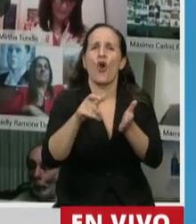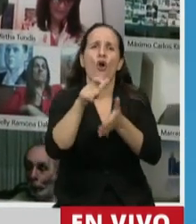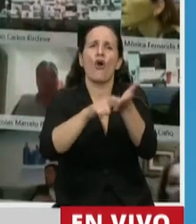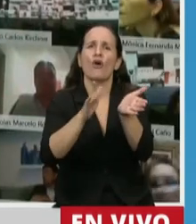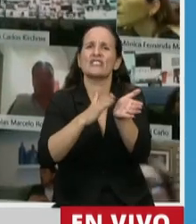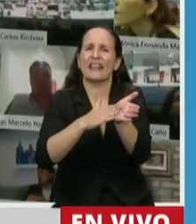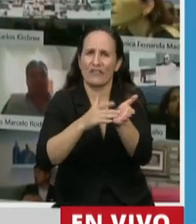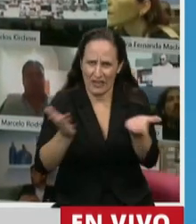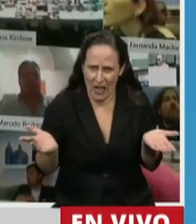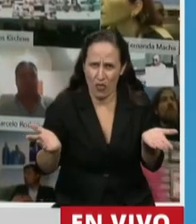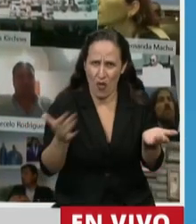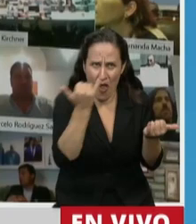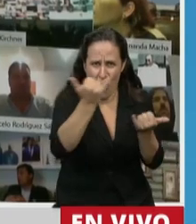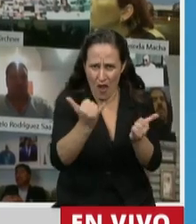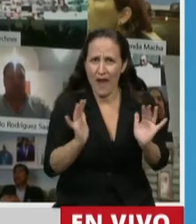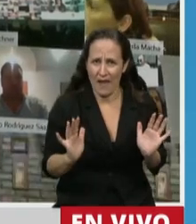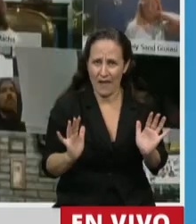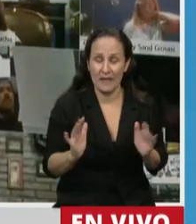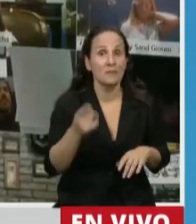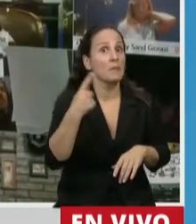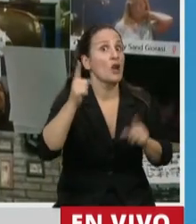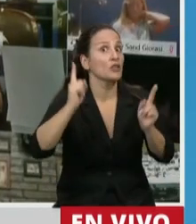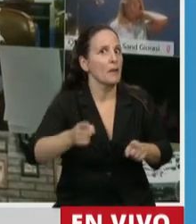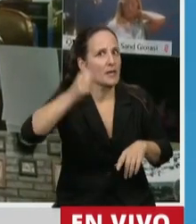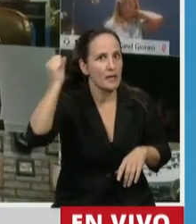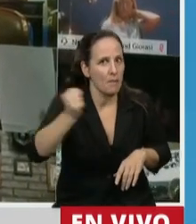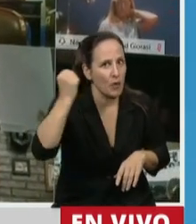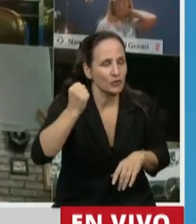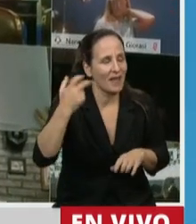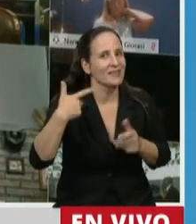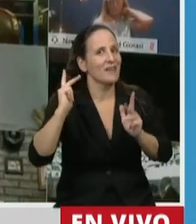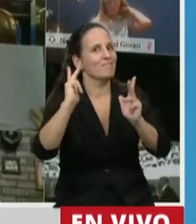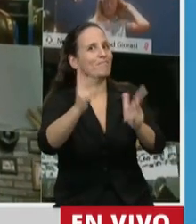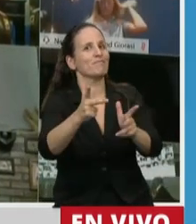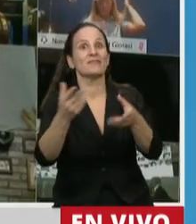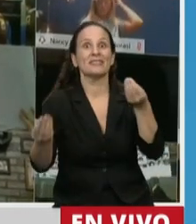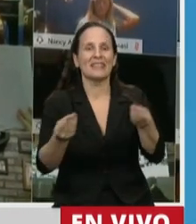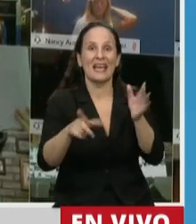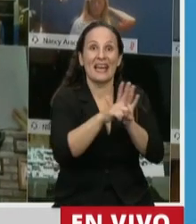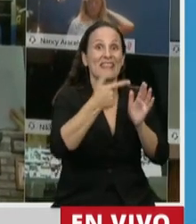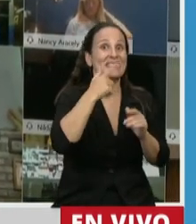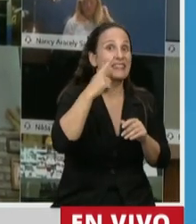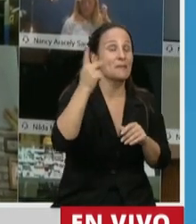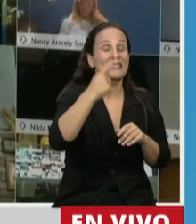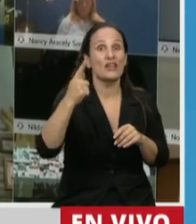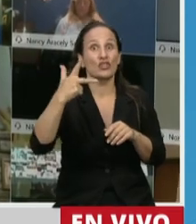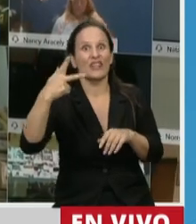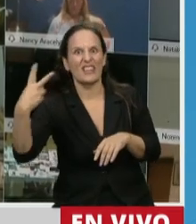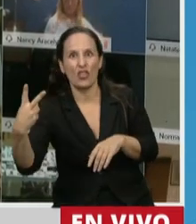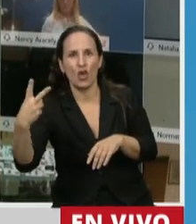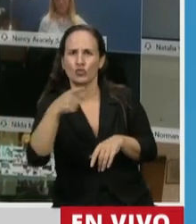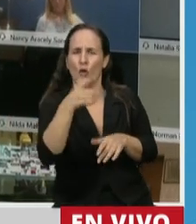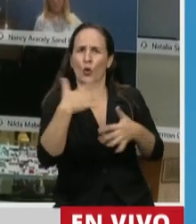Sin embargo, también es importante decirlo, genera algunas dudas el hecho de que la ley 17.132 sea tan